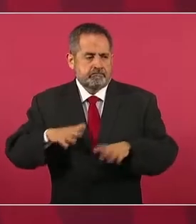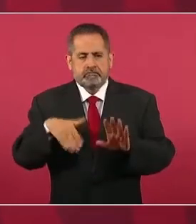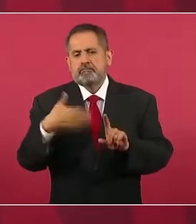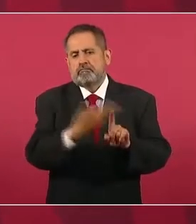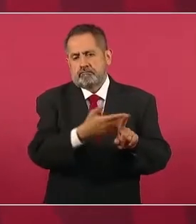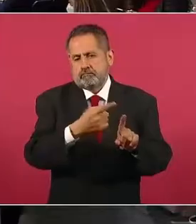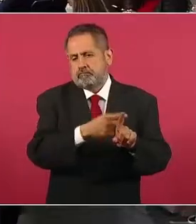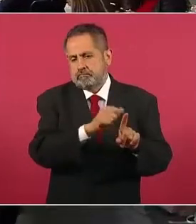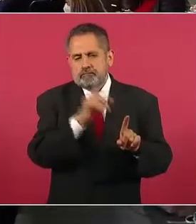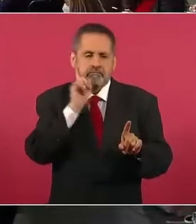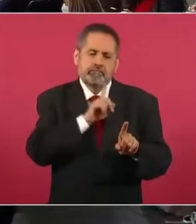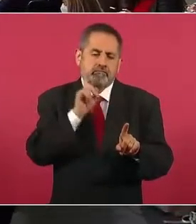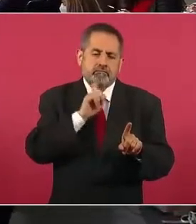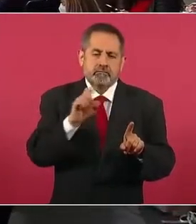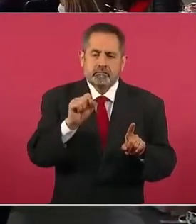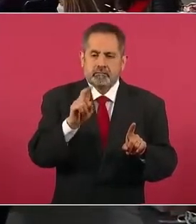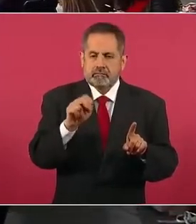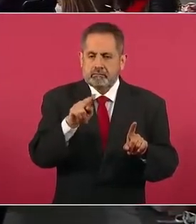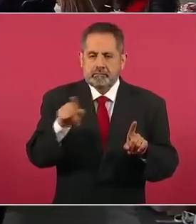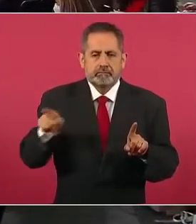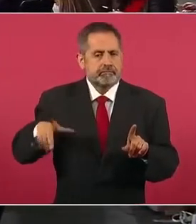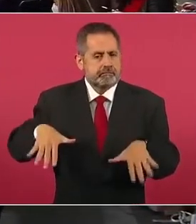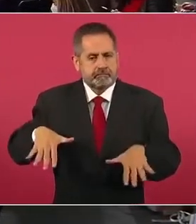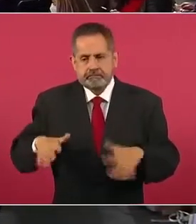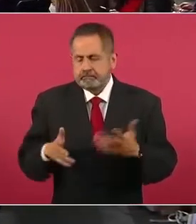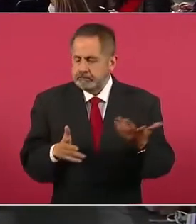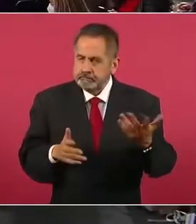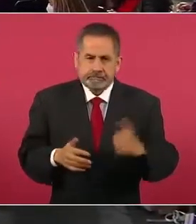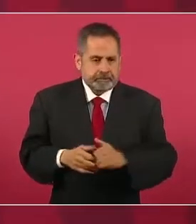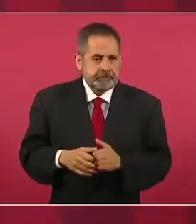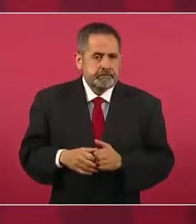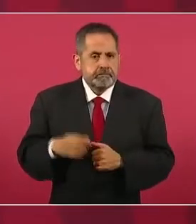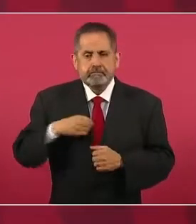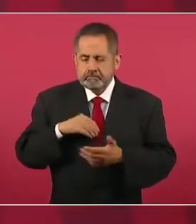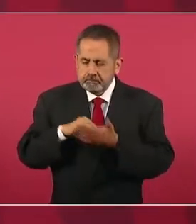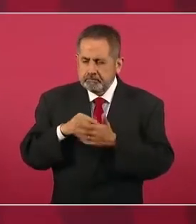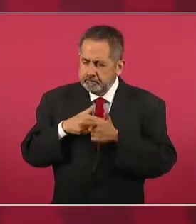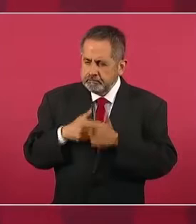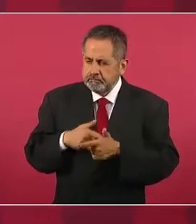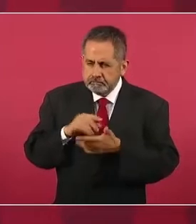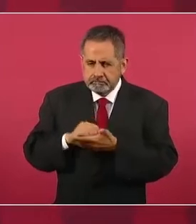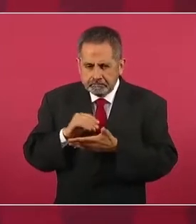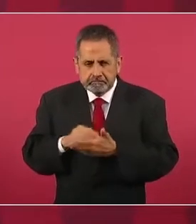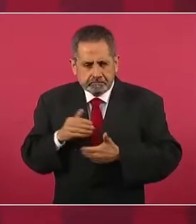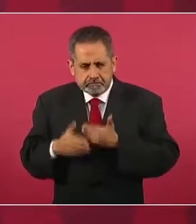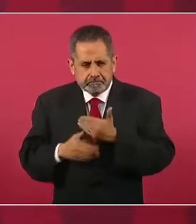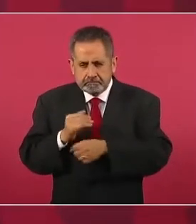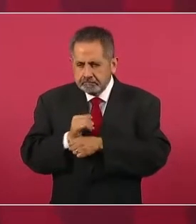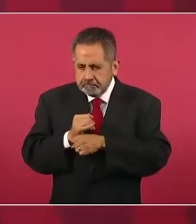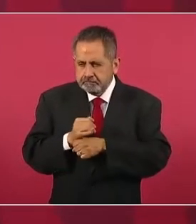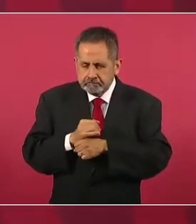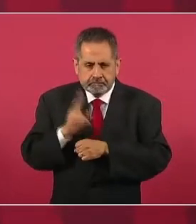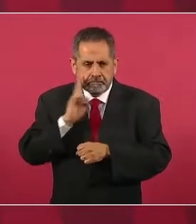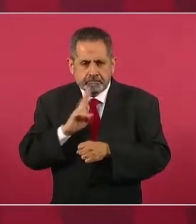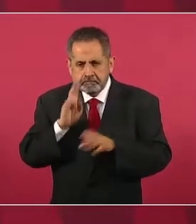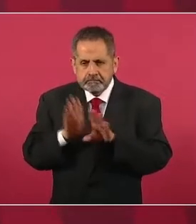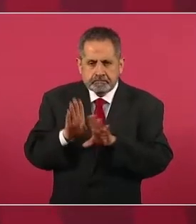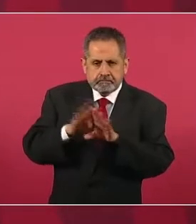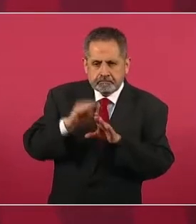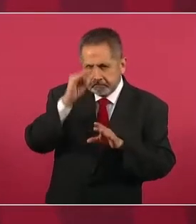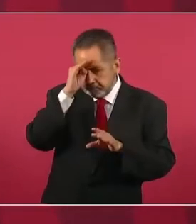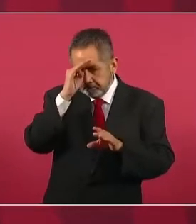Y no hemos dejado de considerar